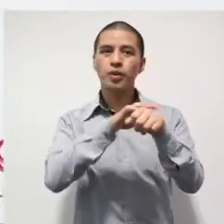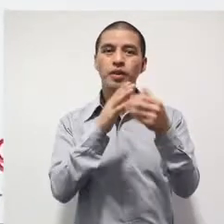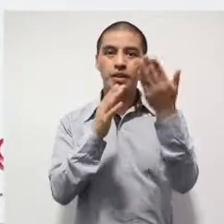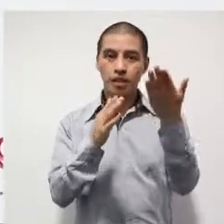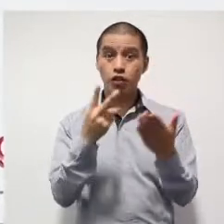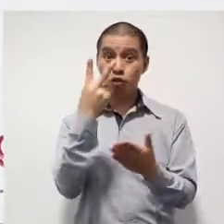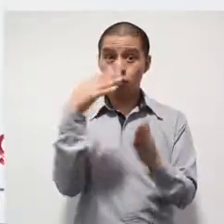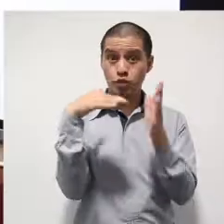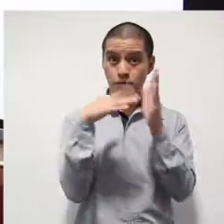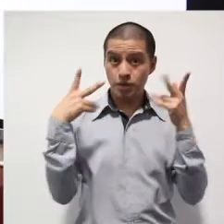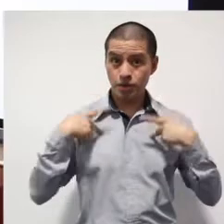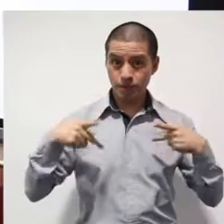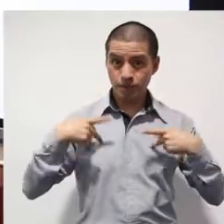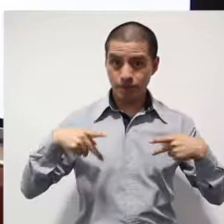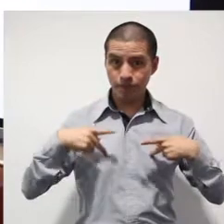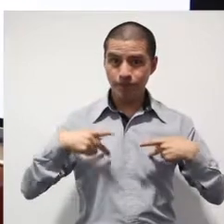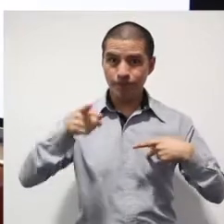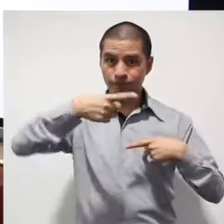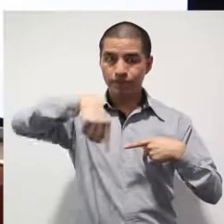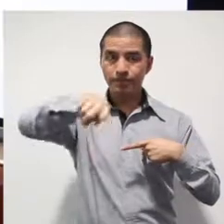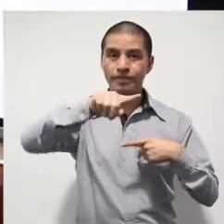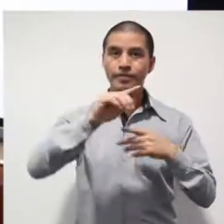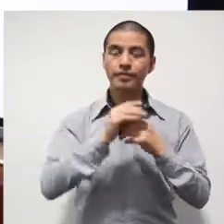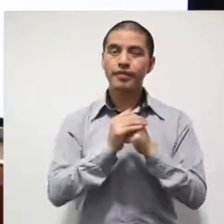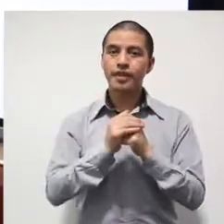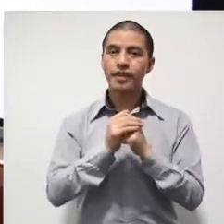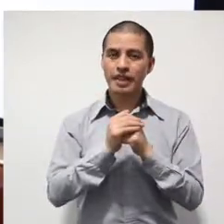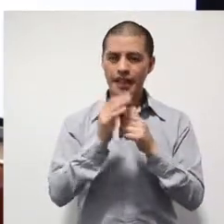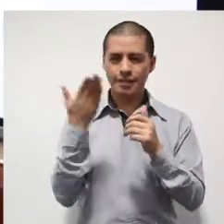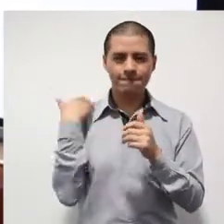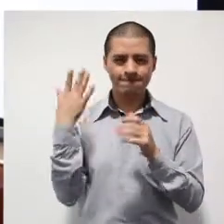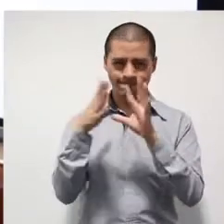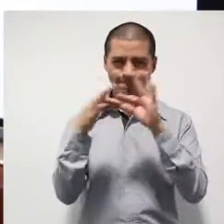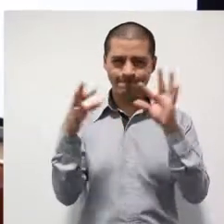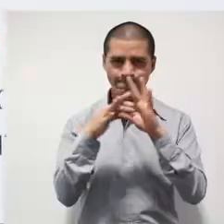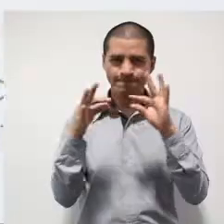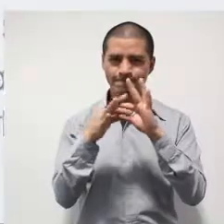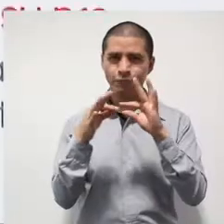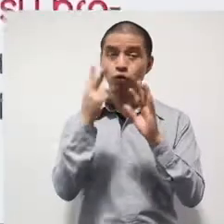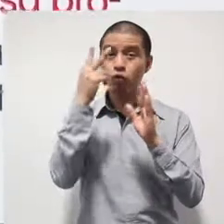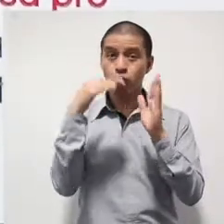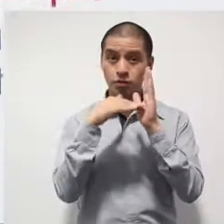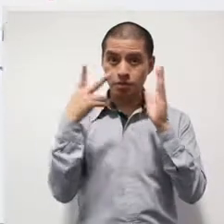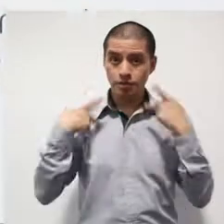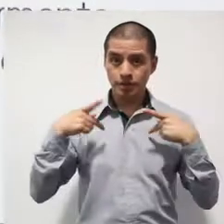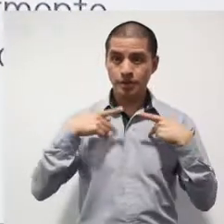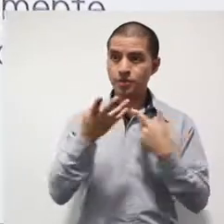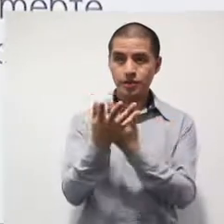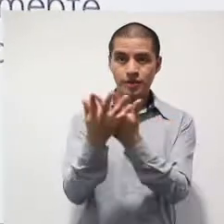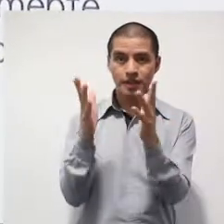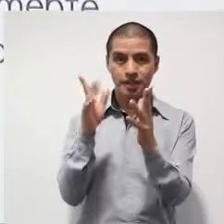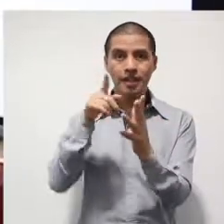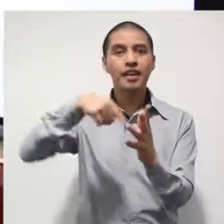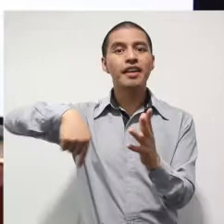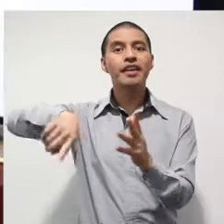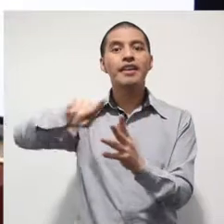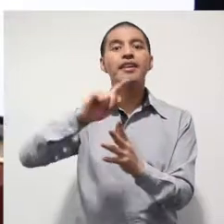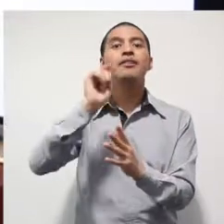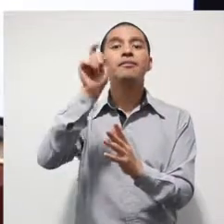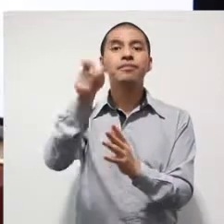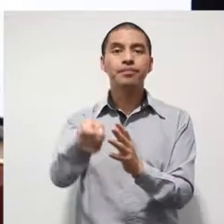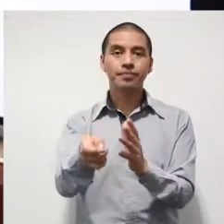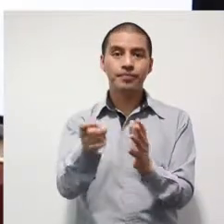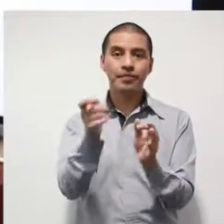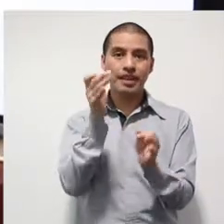casi 2,000 personas, de las que habíamos mencionado, lograron conseguir el